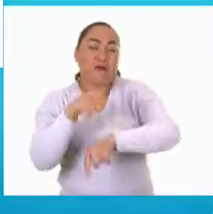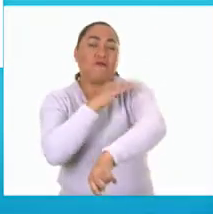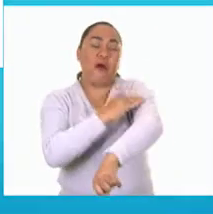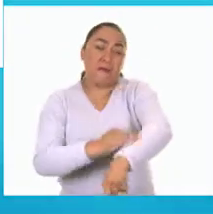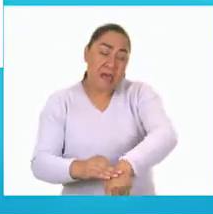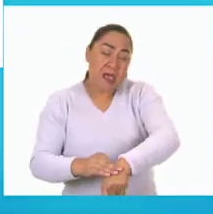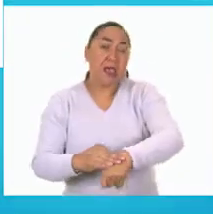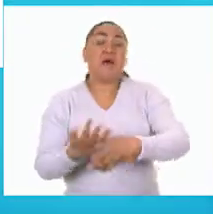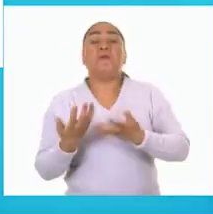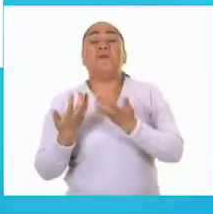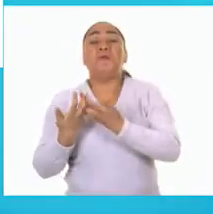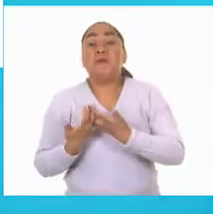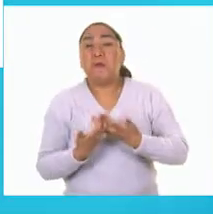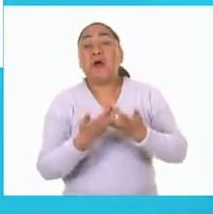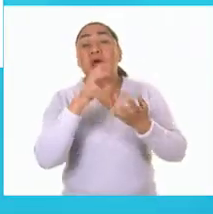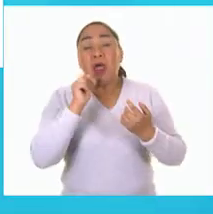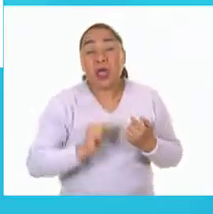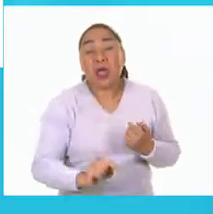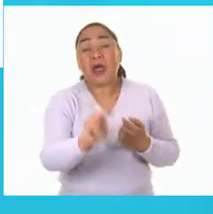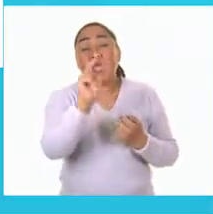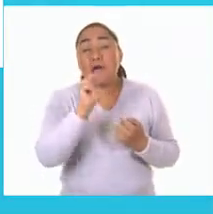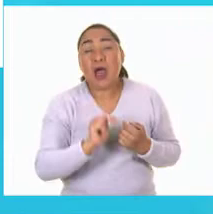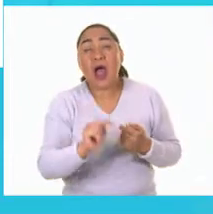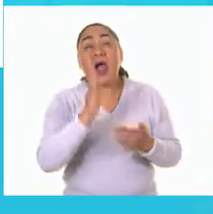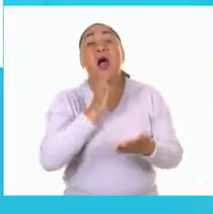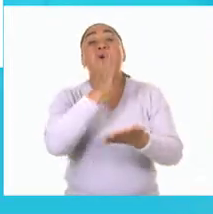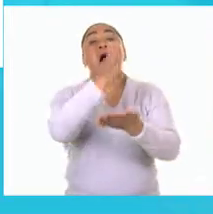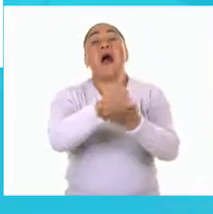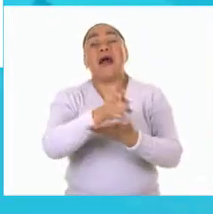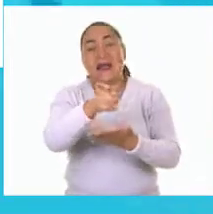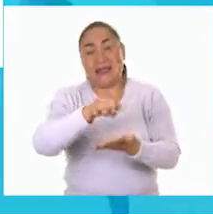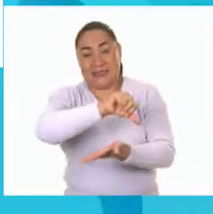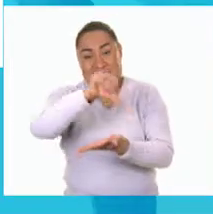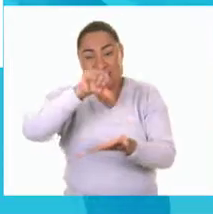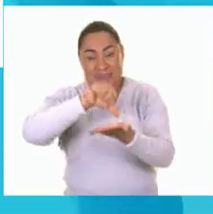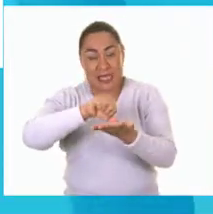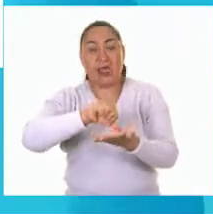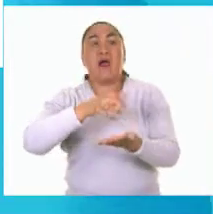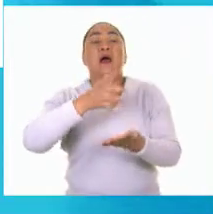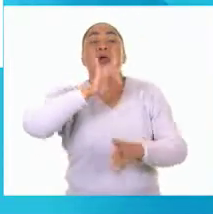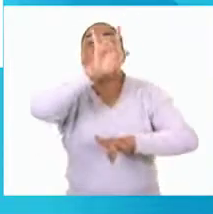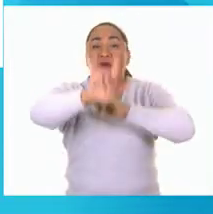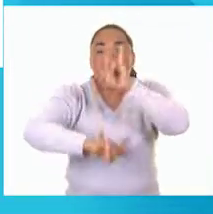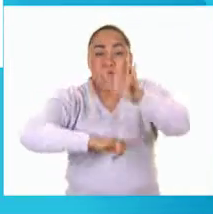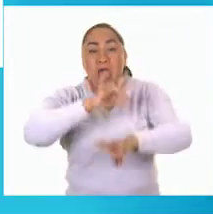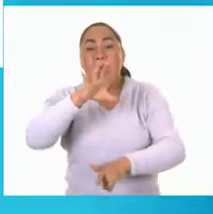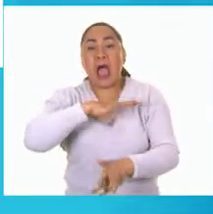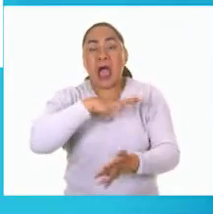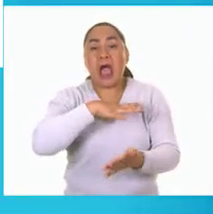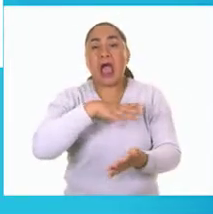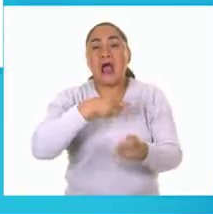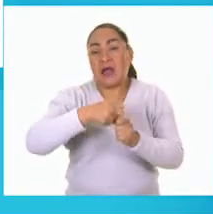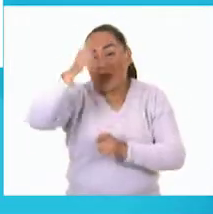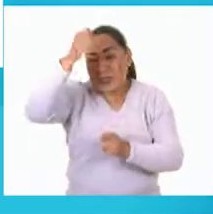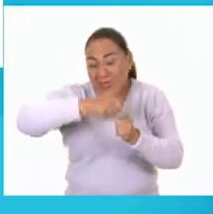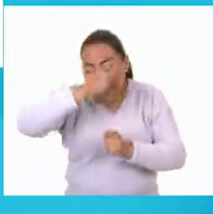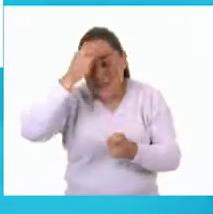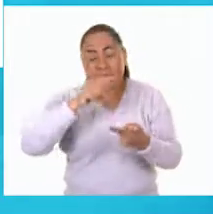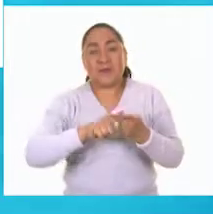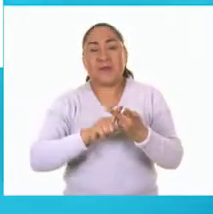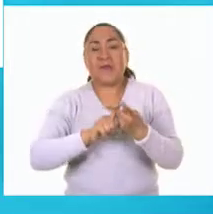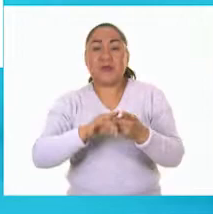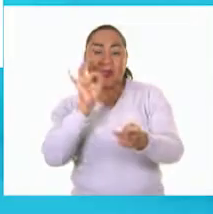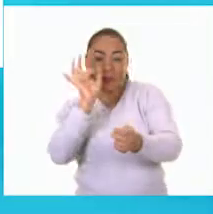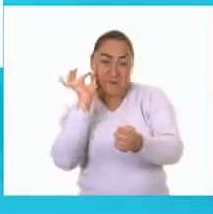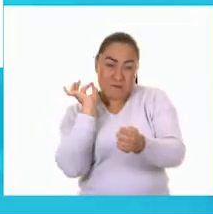caminábamos mucho para llegar al centro de la feria con lotería tiro al blanco y nos gustaba mucho el